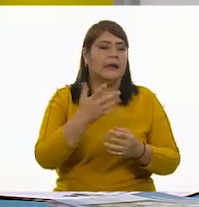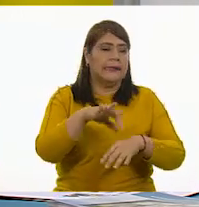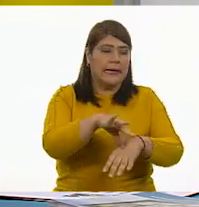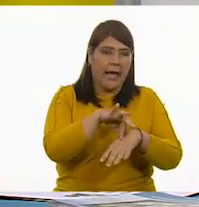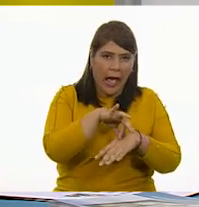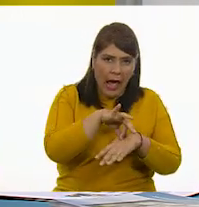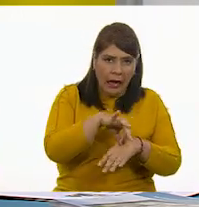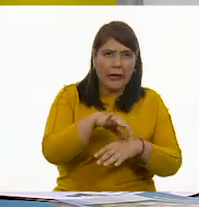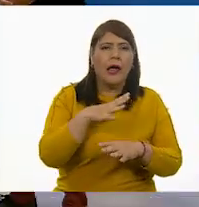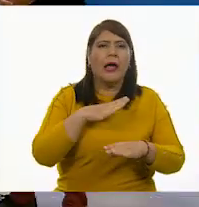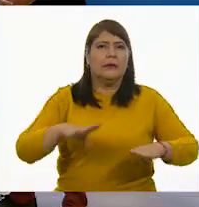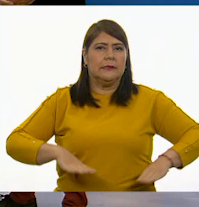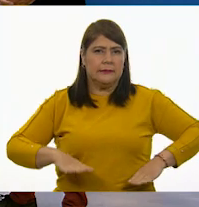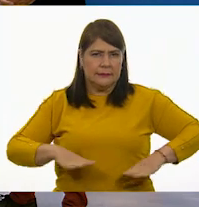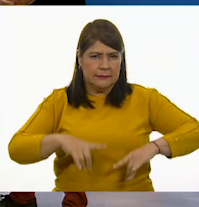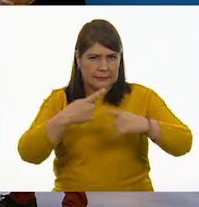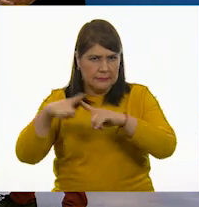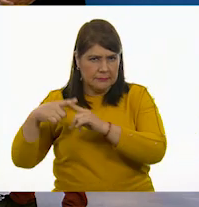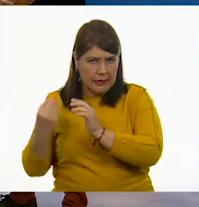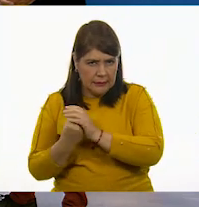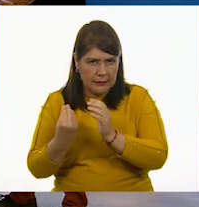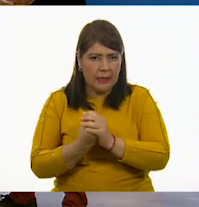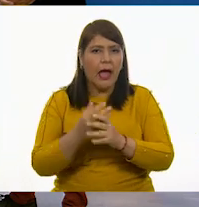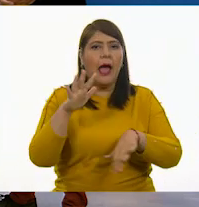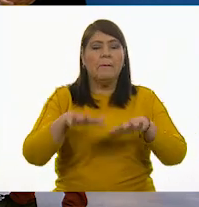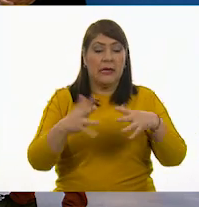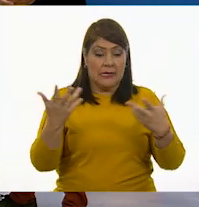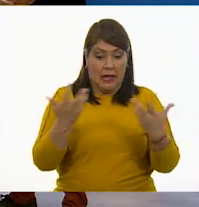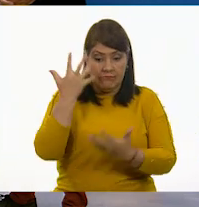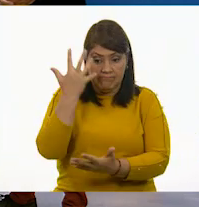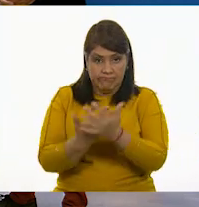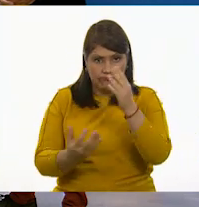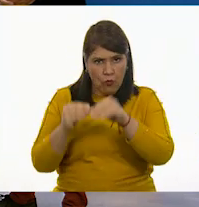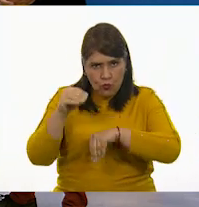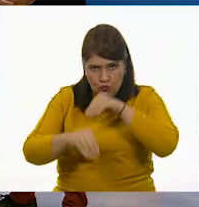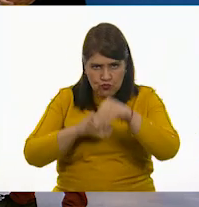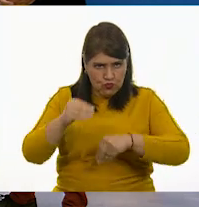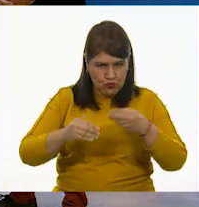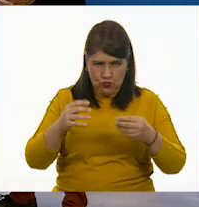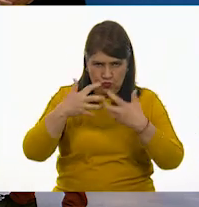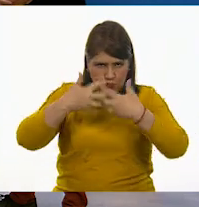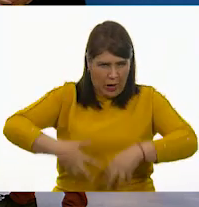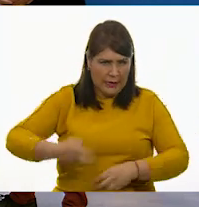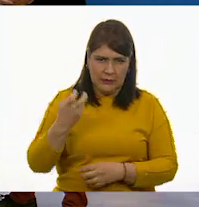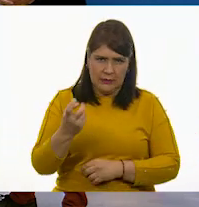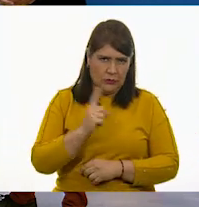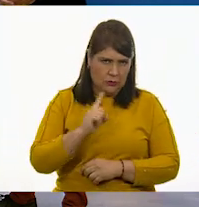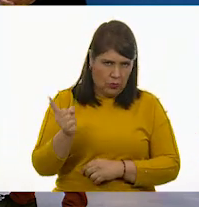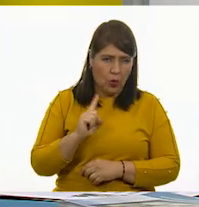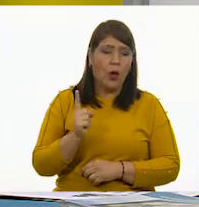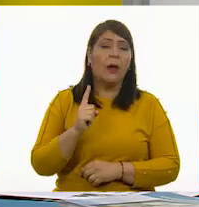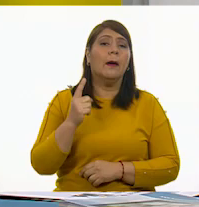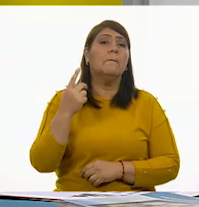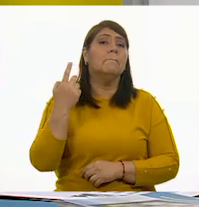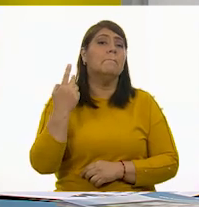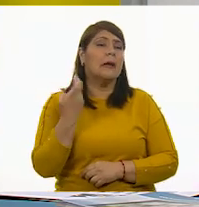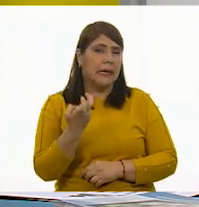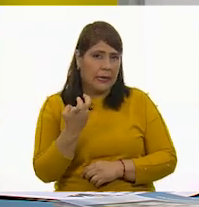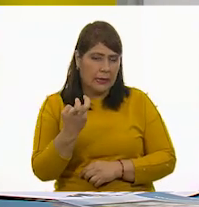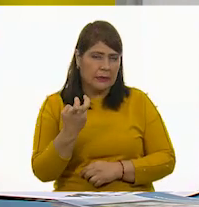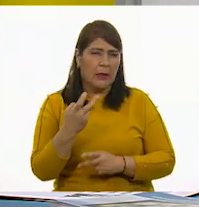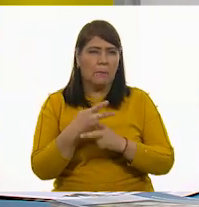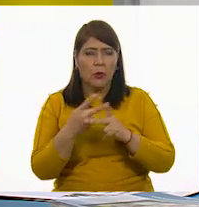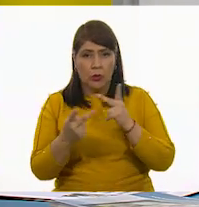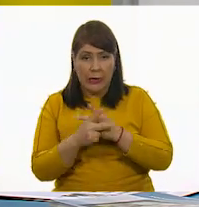que no se han elaborado, que no llevan a un proceso de elaboración. Bien, para ese tipo de productos no